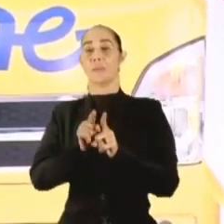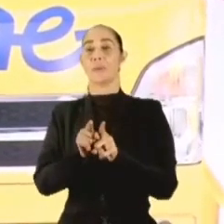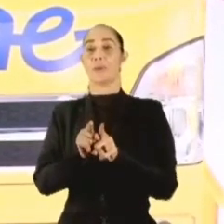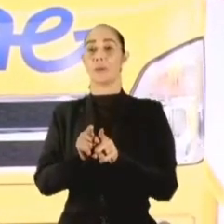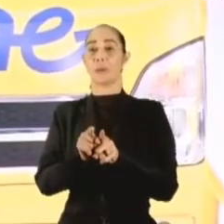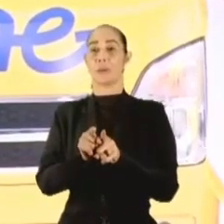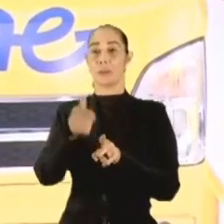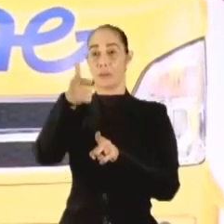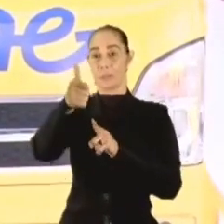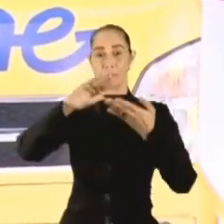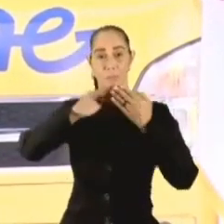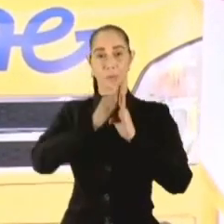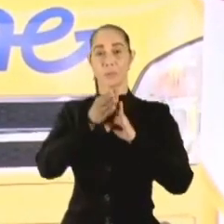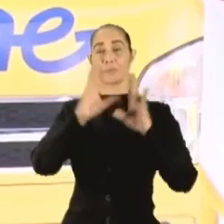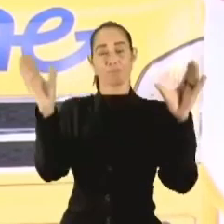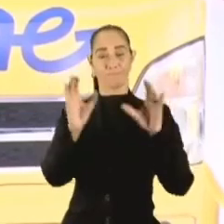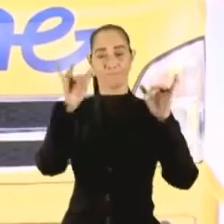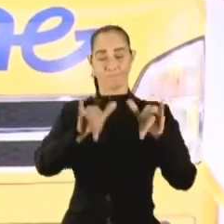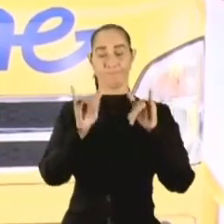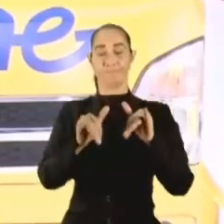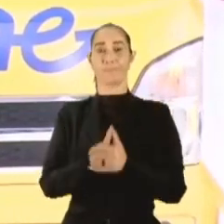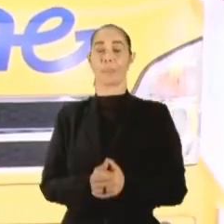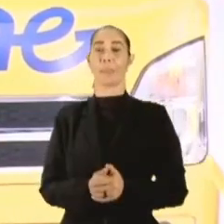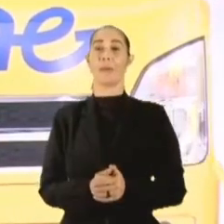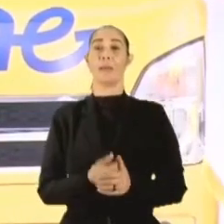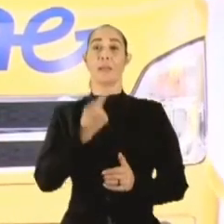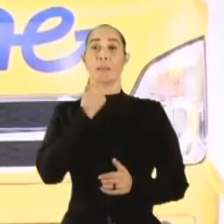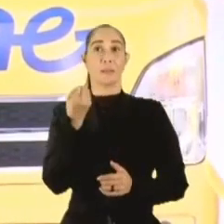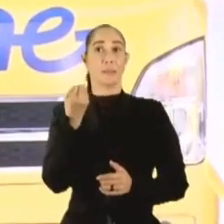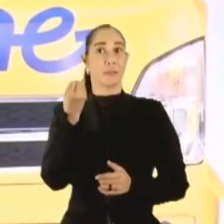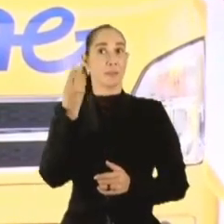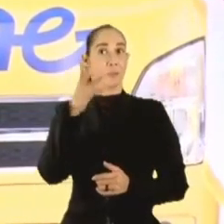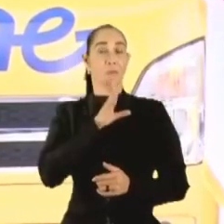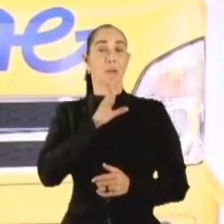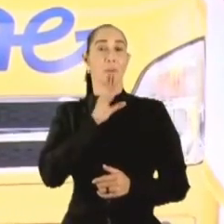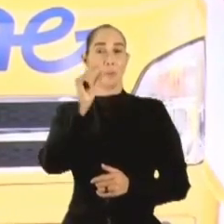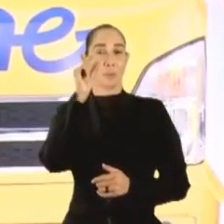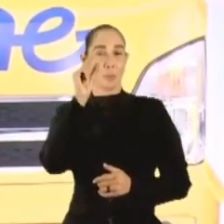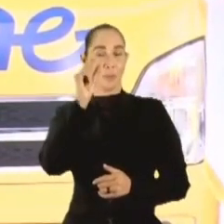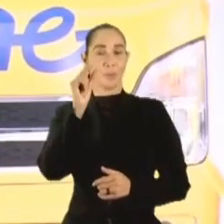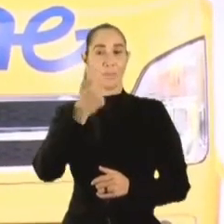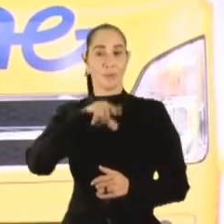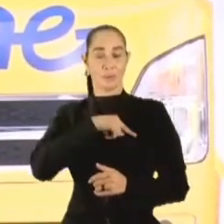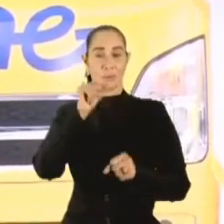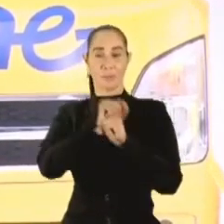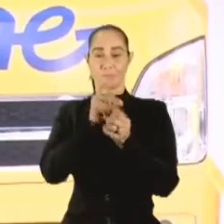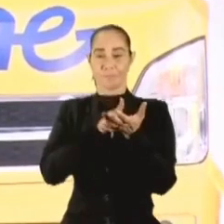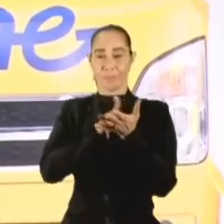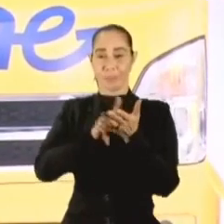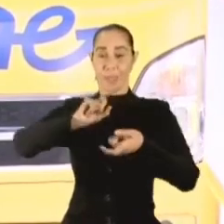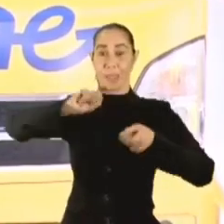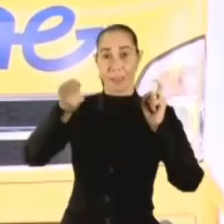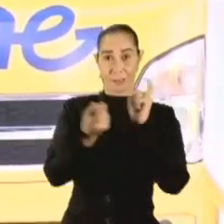de la misma comunidad sin decir mucho sin hablar mucho estamos haciendo una verdadera